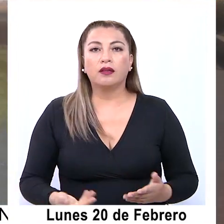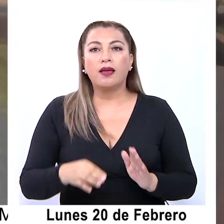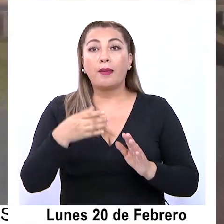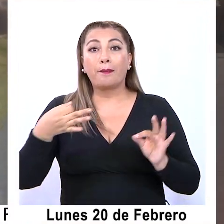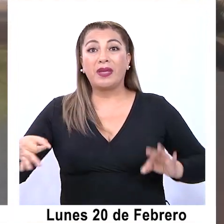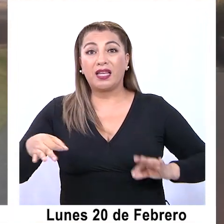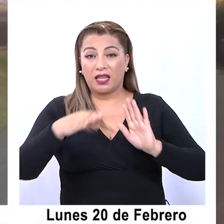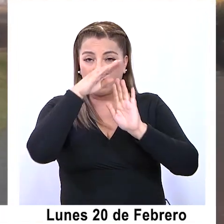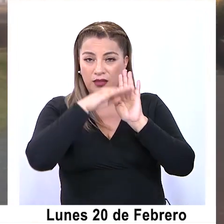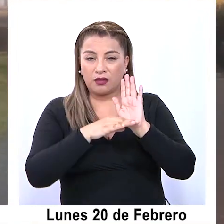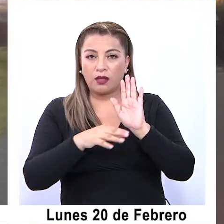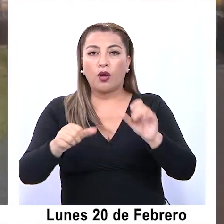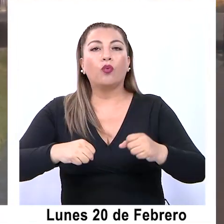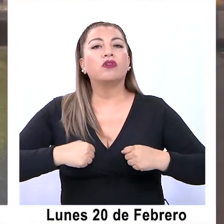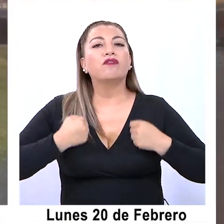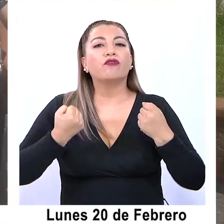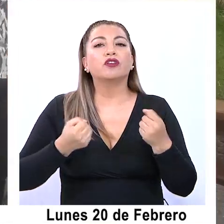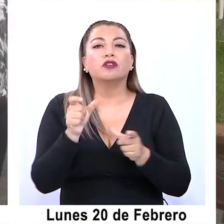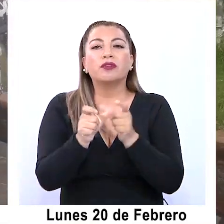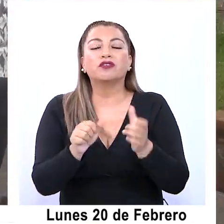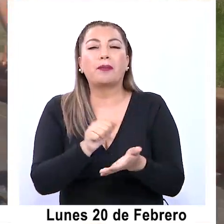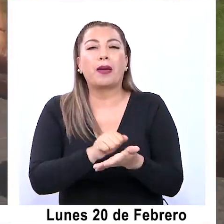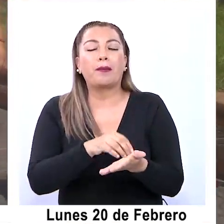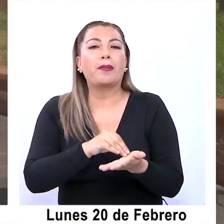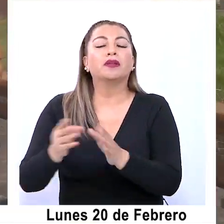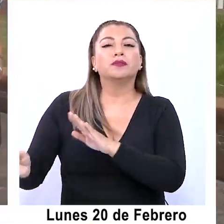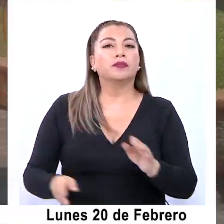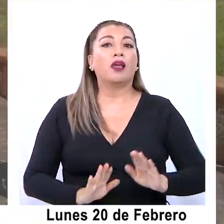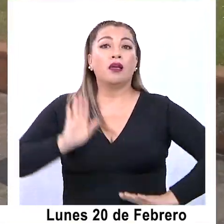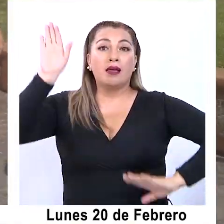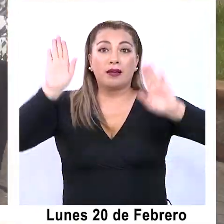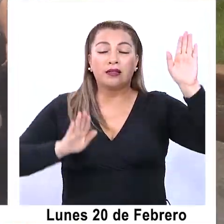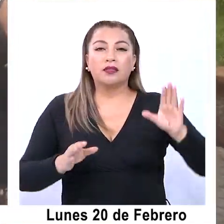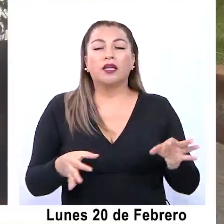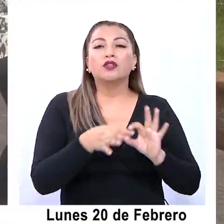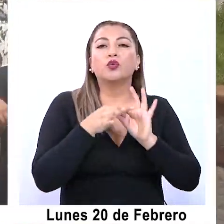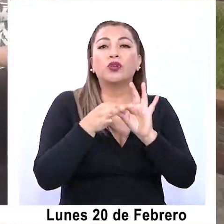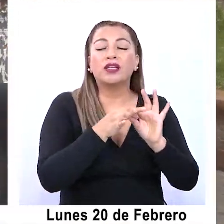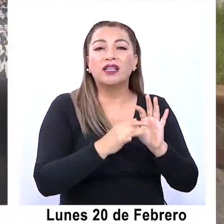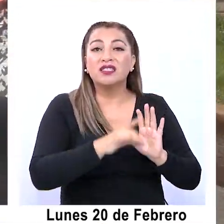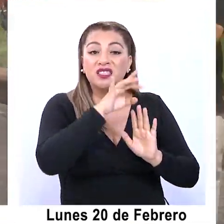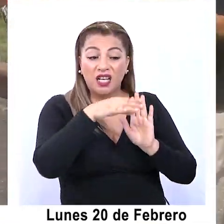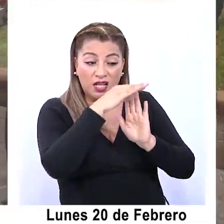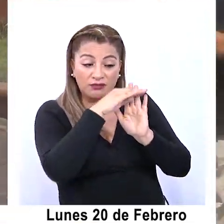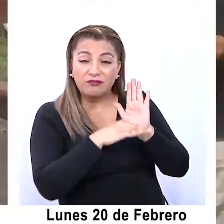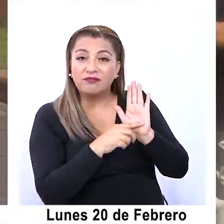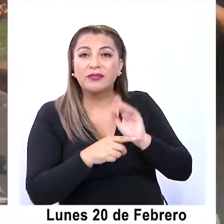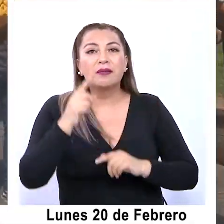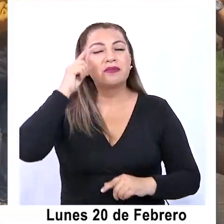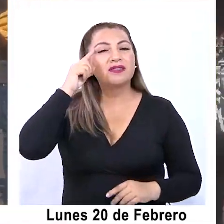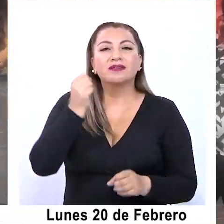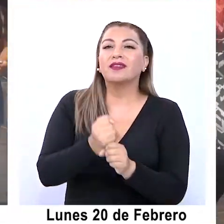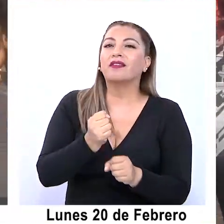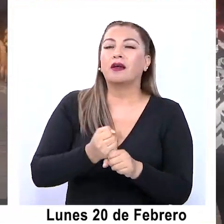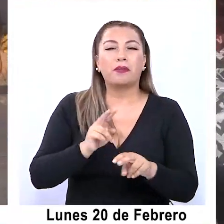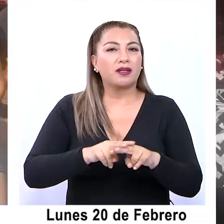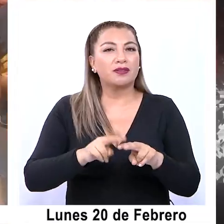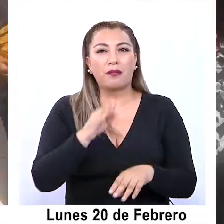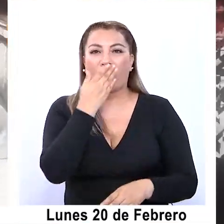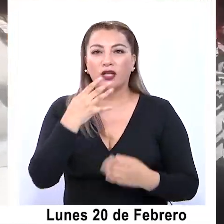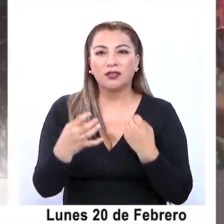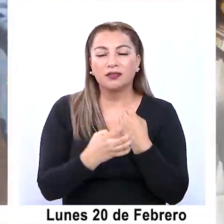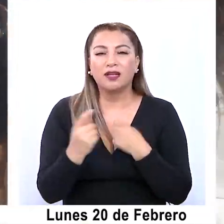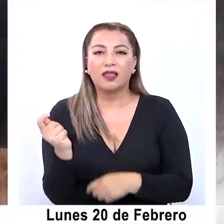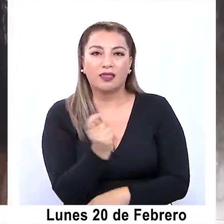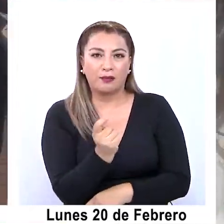constituye un esfuerzo colectivo de mayorías. Los candidatos de la lista Unidad para Chile aseguran que esperan trabajar para mejorar la región